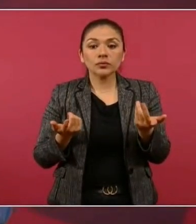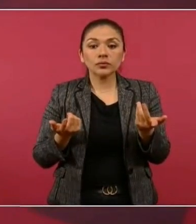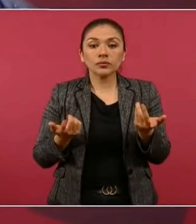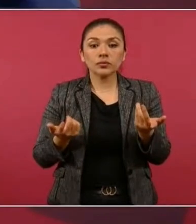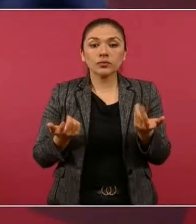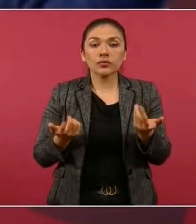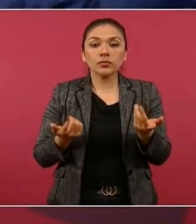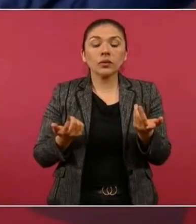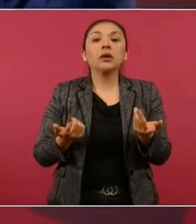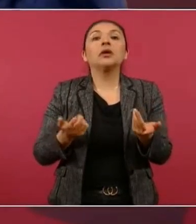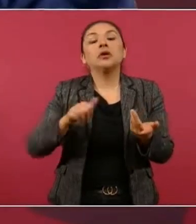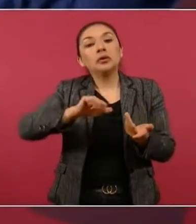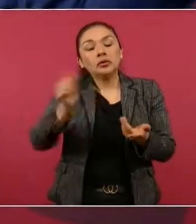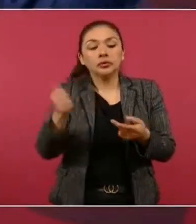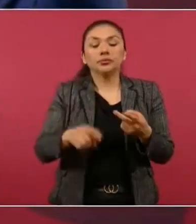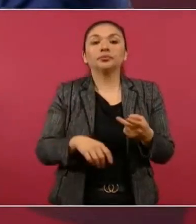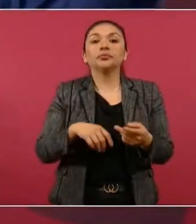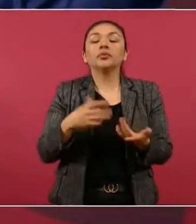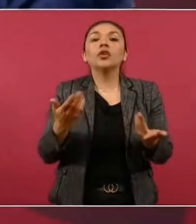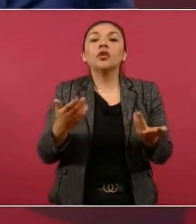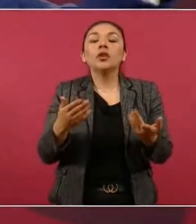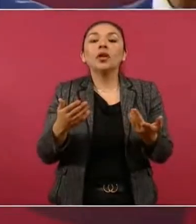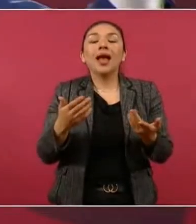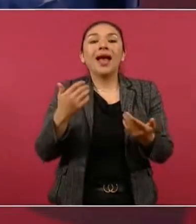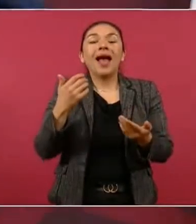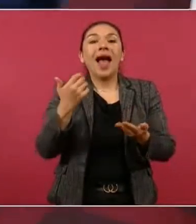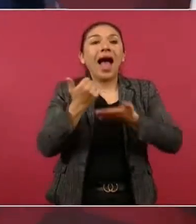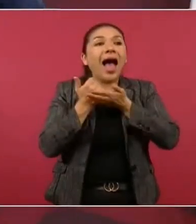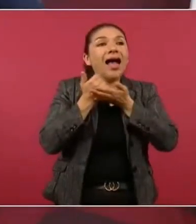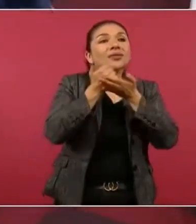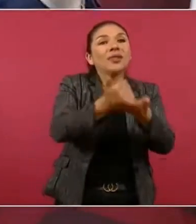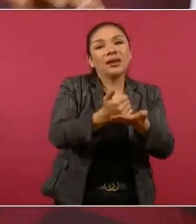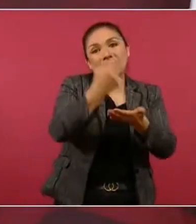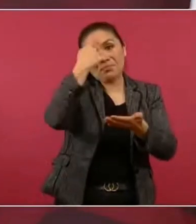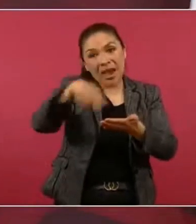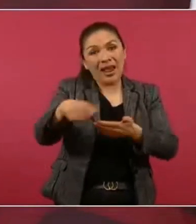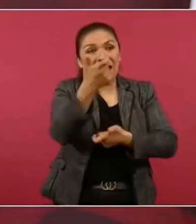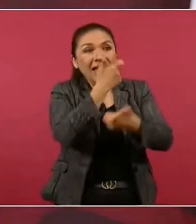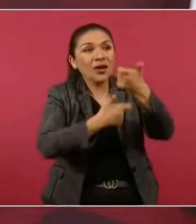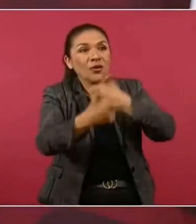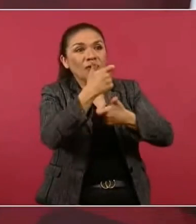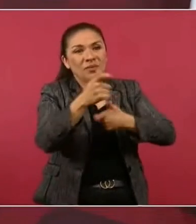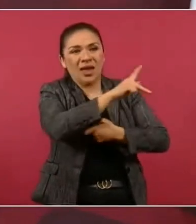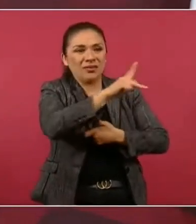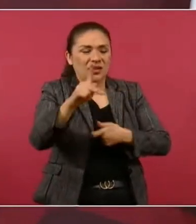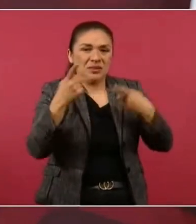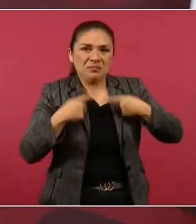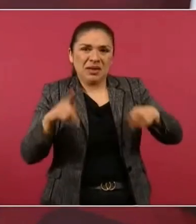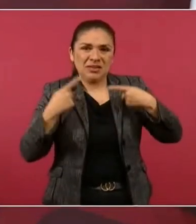¿Cómo se ayuda a mejorar la economía popular?